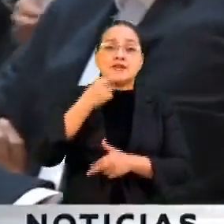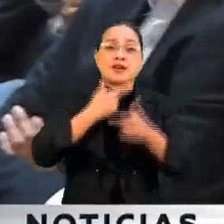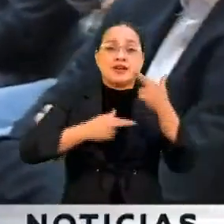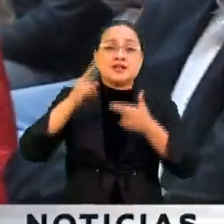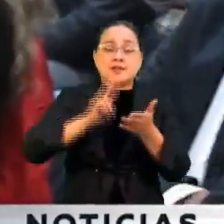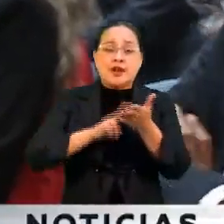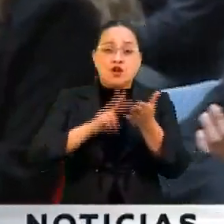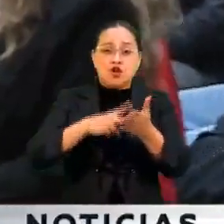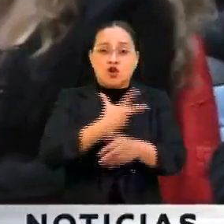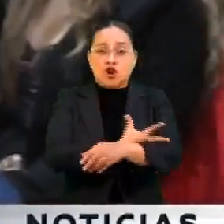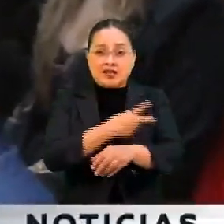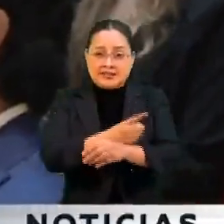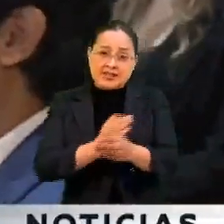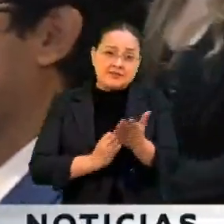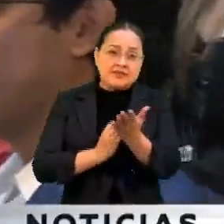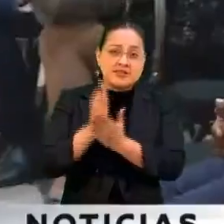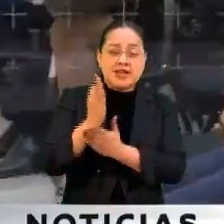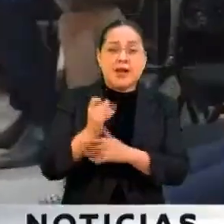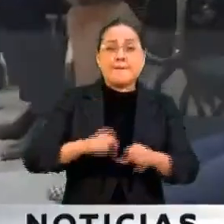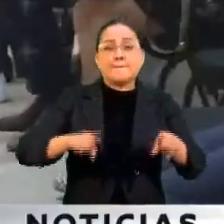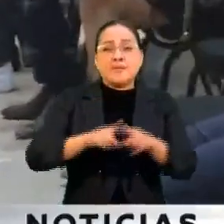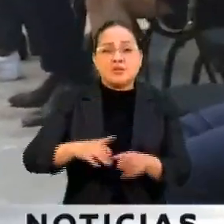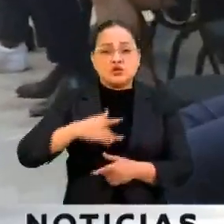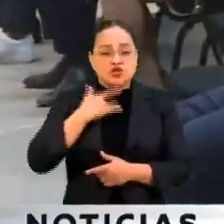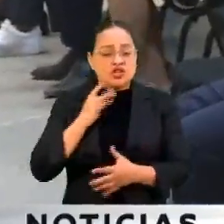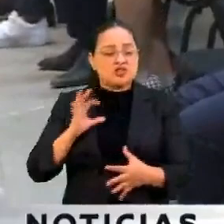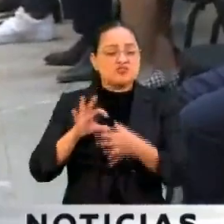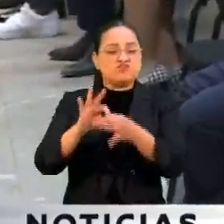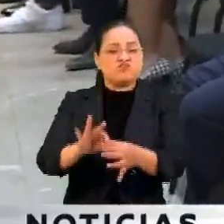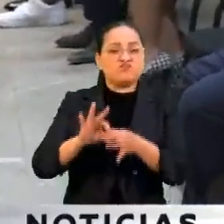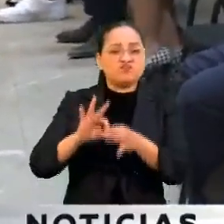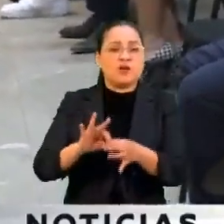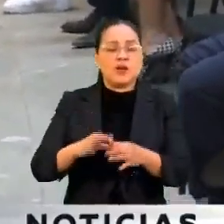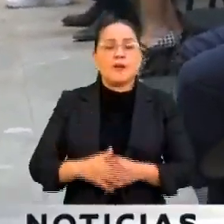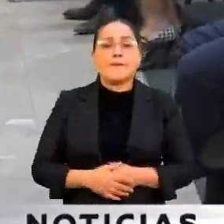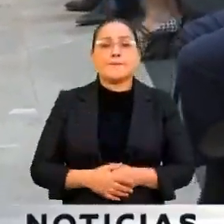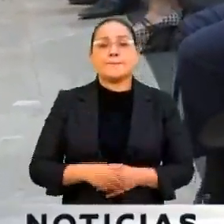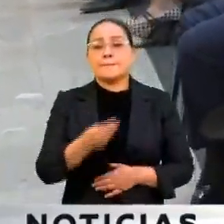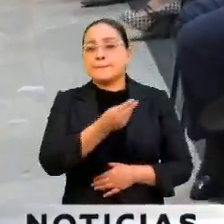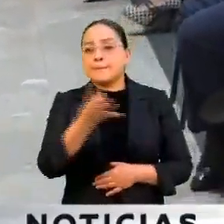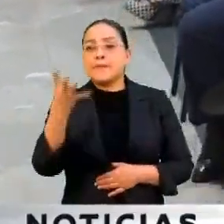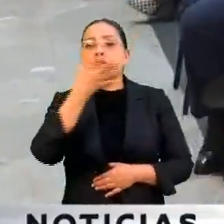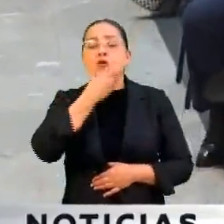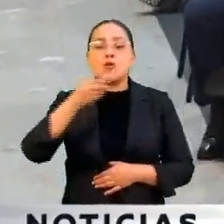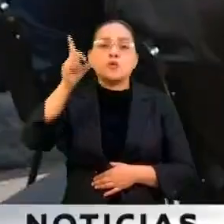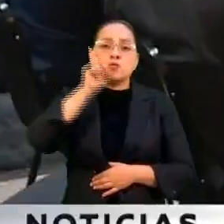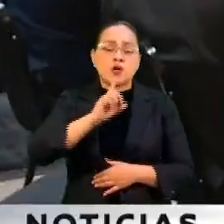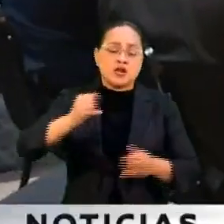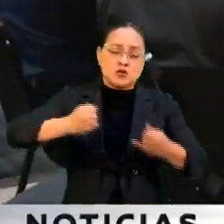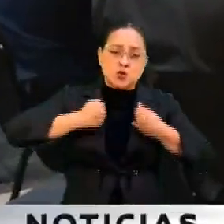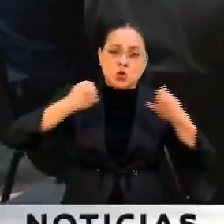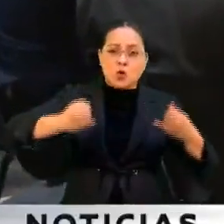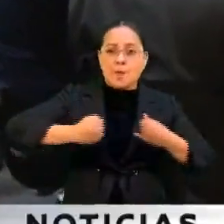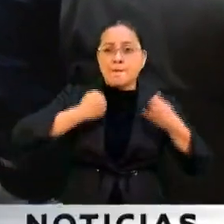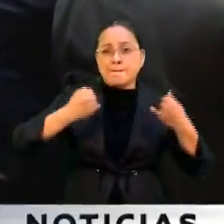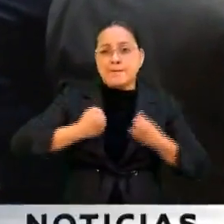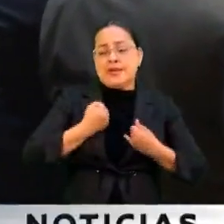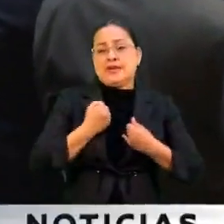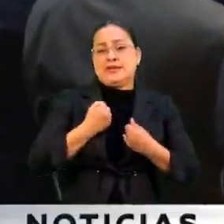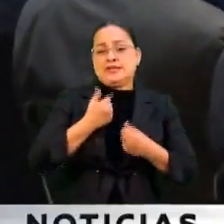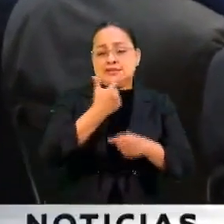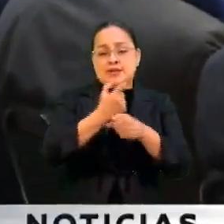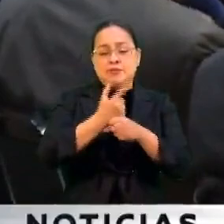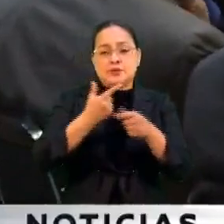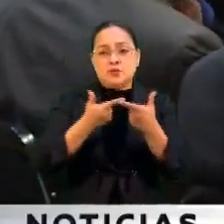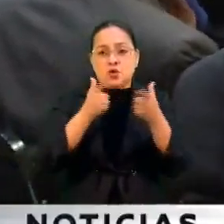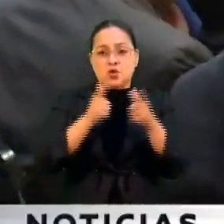honestidad, la lealtad y el sentimiento de pertenencia. Mientras que las y los jóvenes de esta séptima generación se declararon listos para